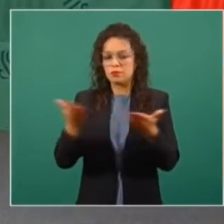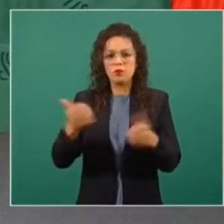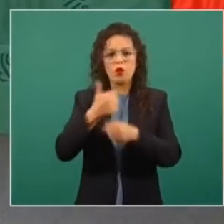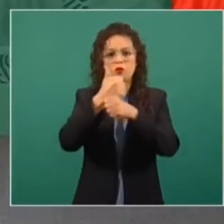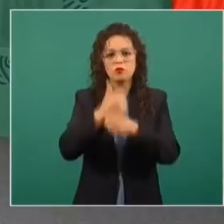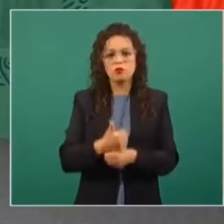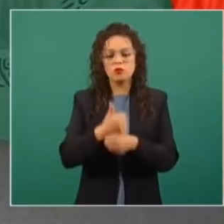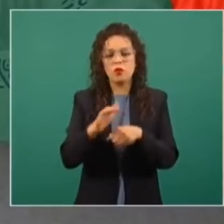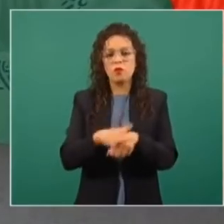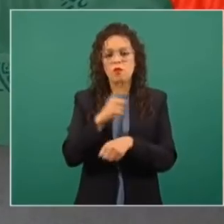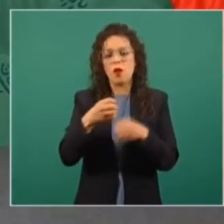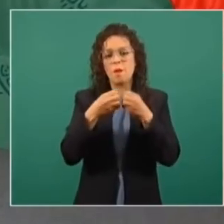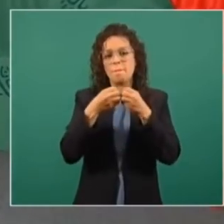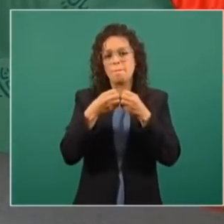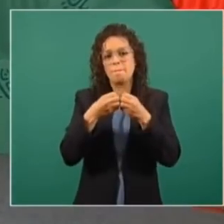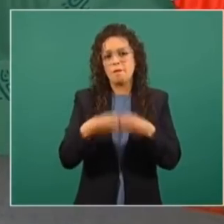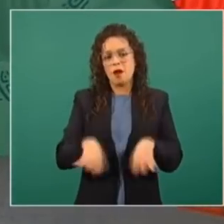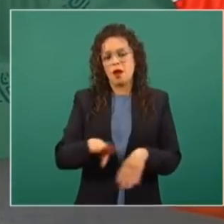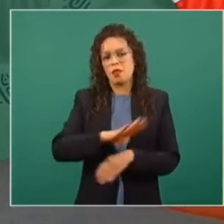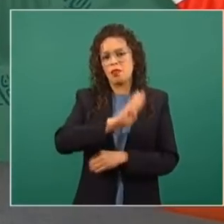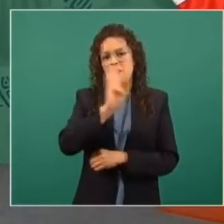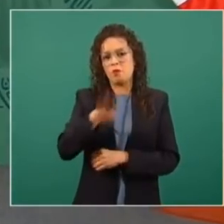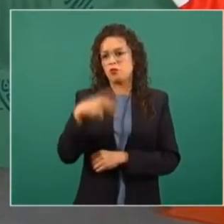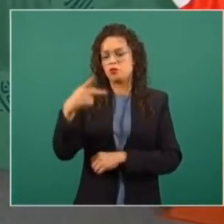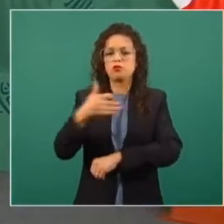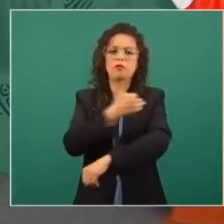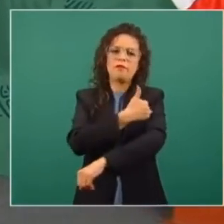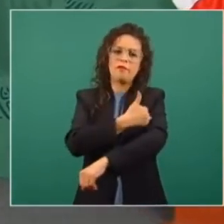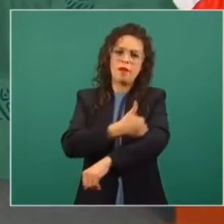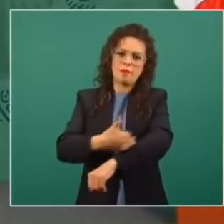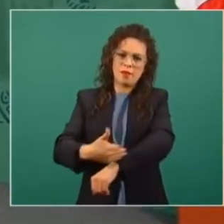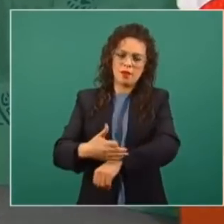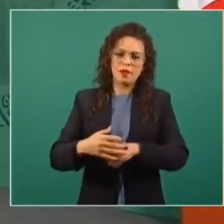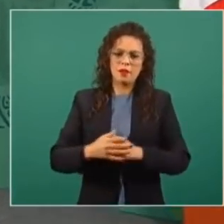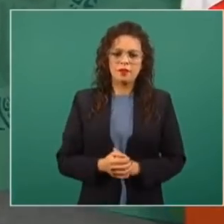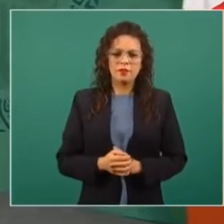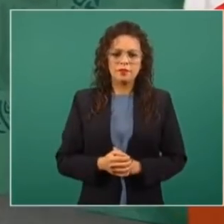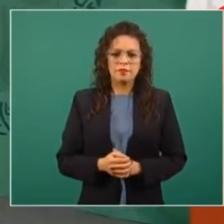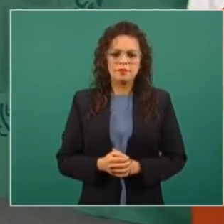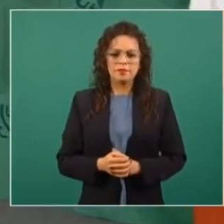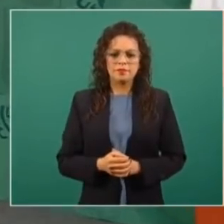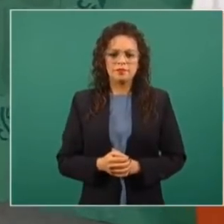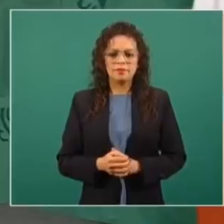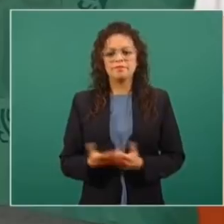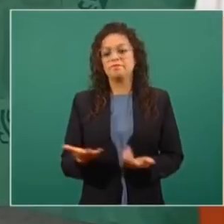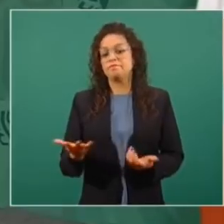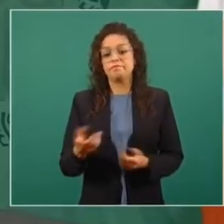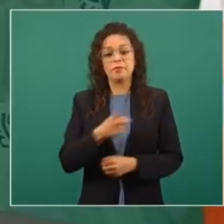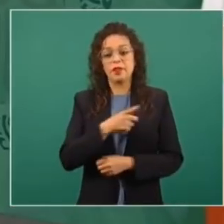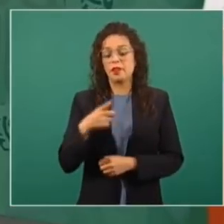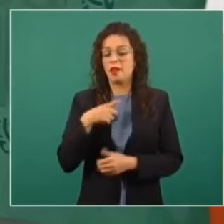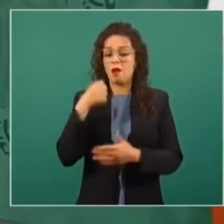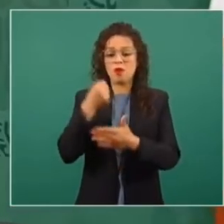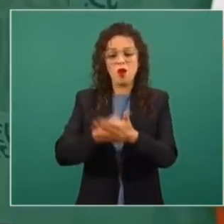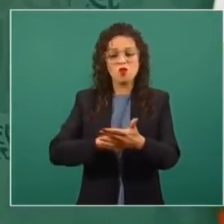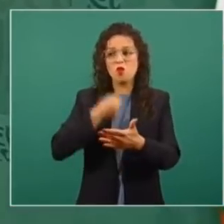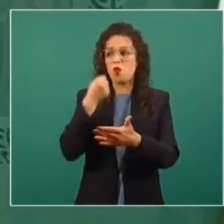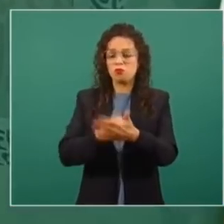de sus seres queridos. Y vamos a seguir adelante, tenemos que seguir luchando.